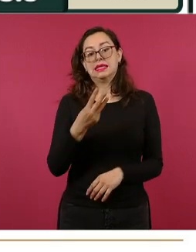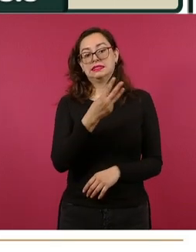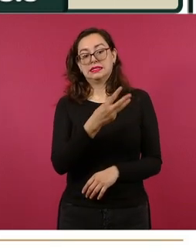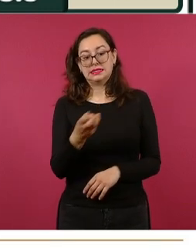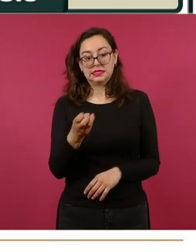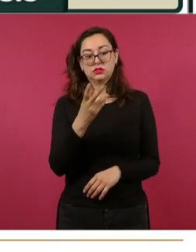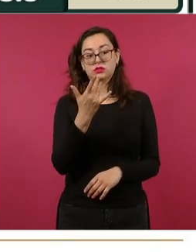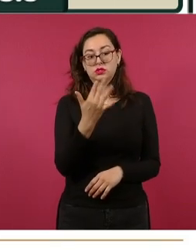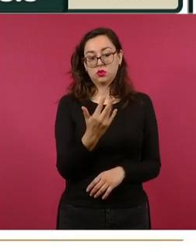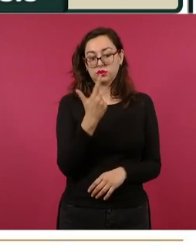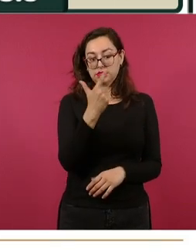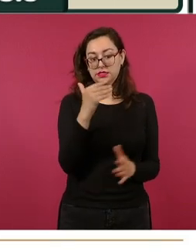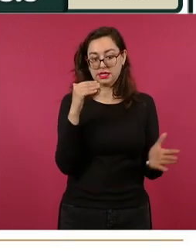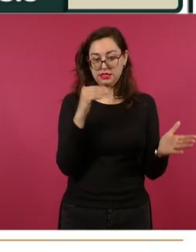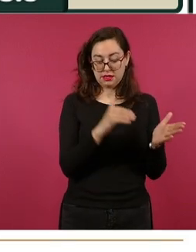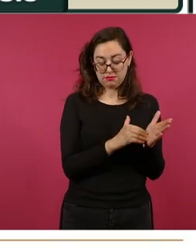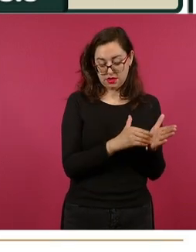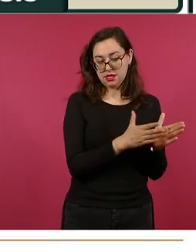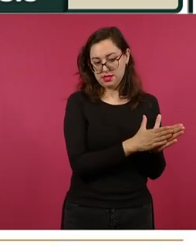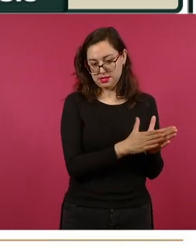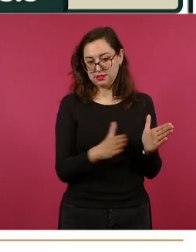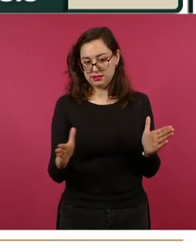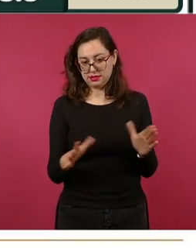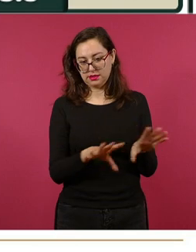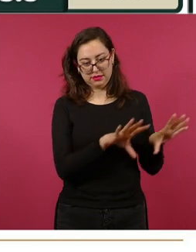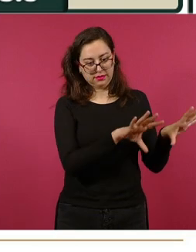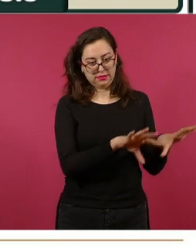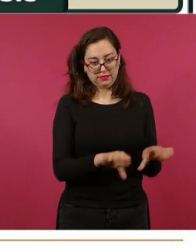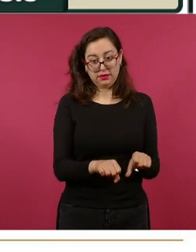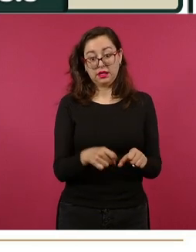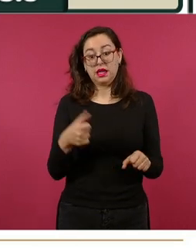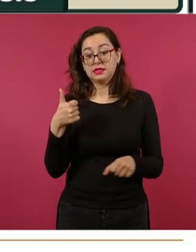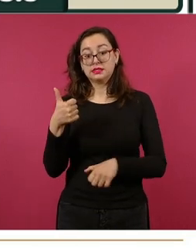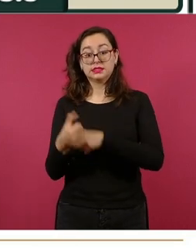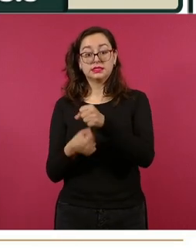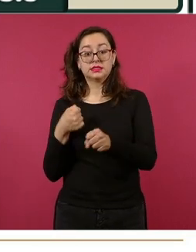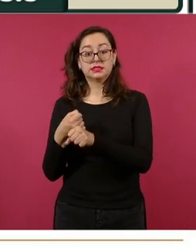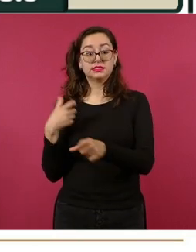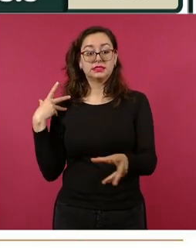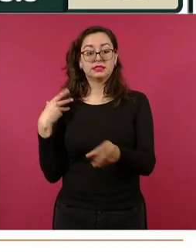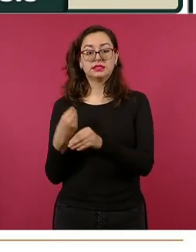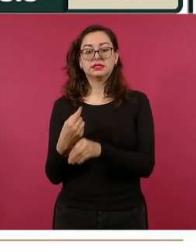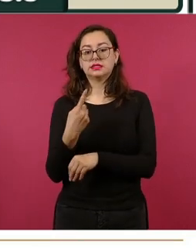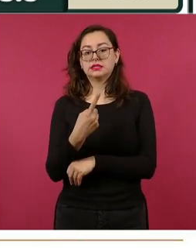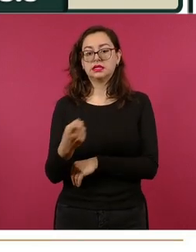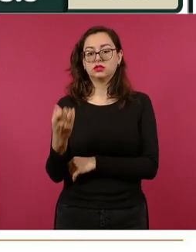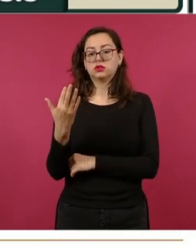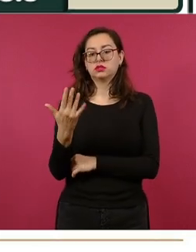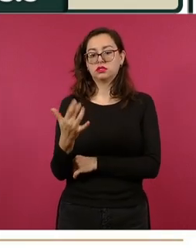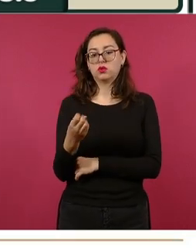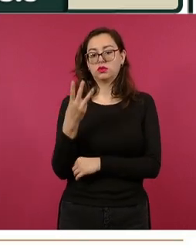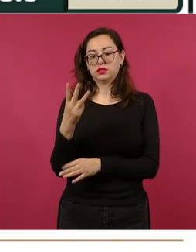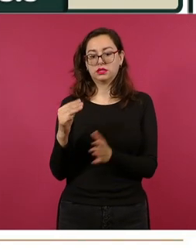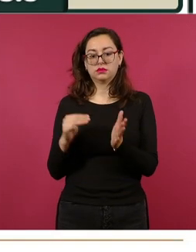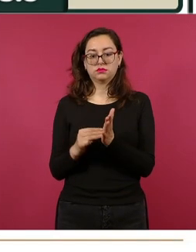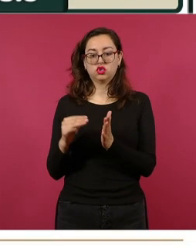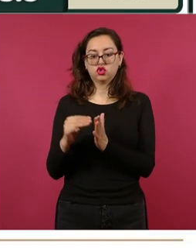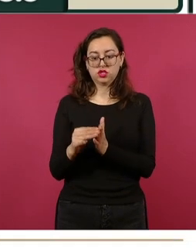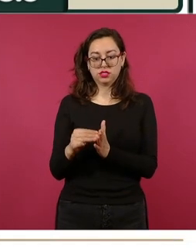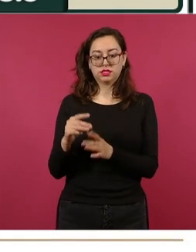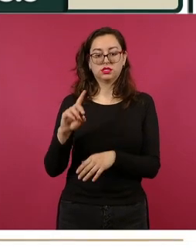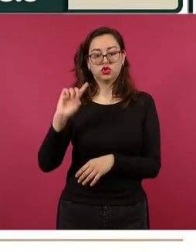579 dólares en el periodo y en lo que va del sexenio 153 millones de dólares.